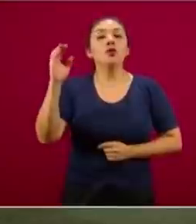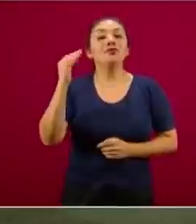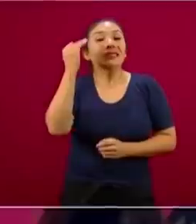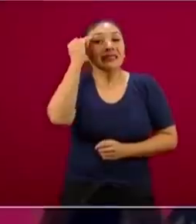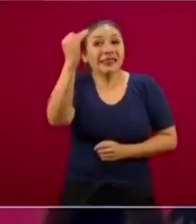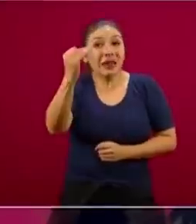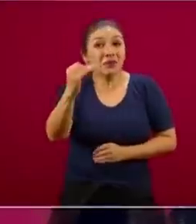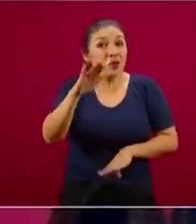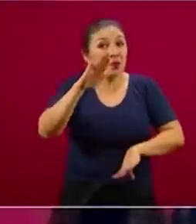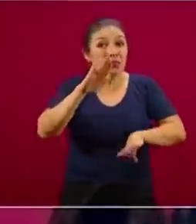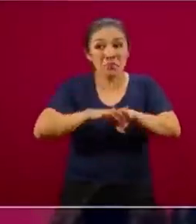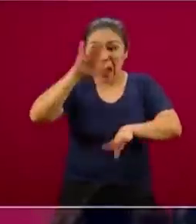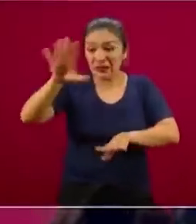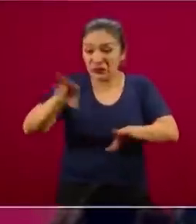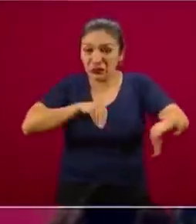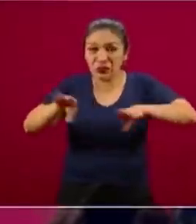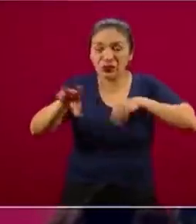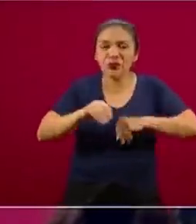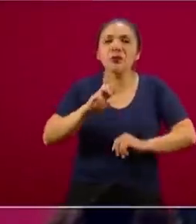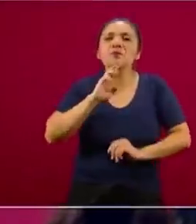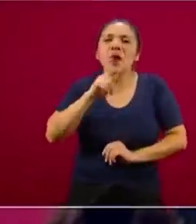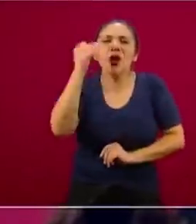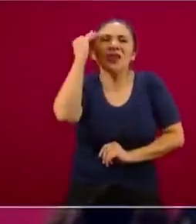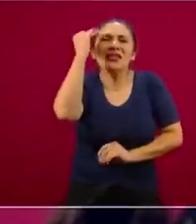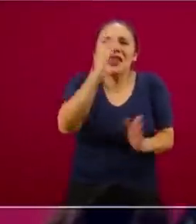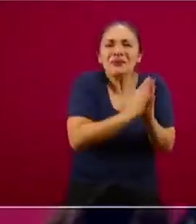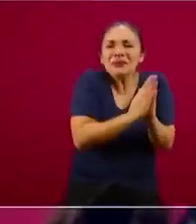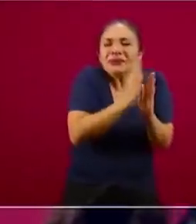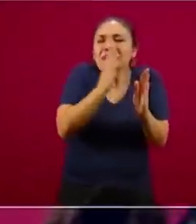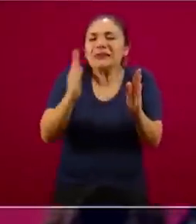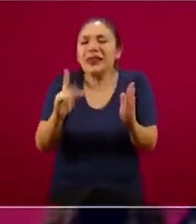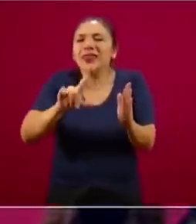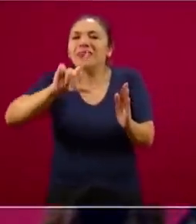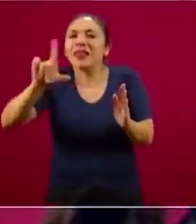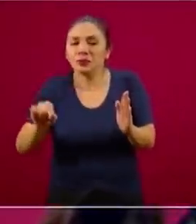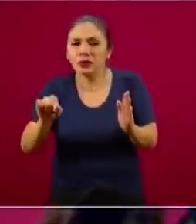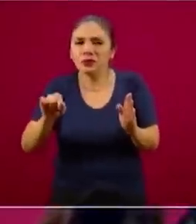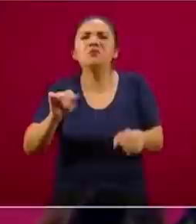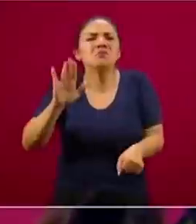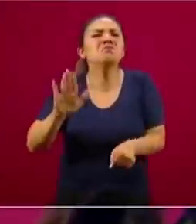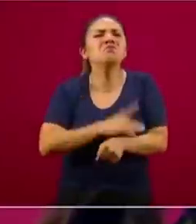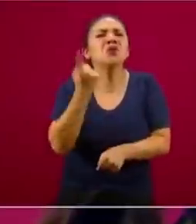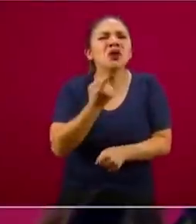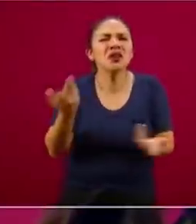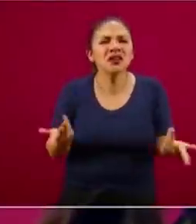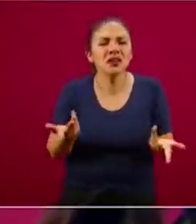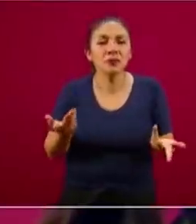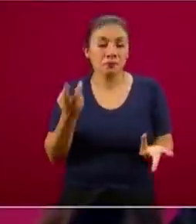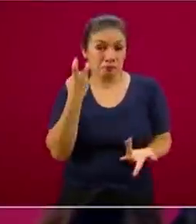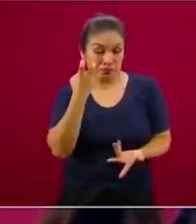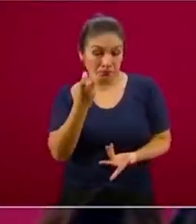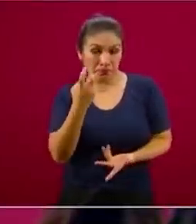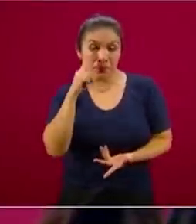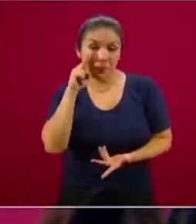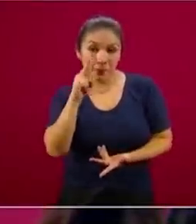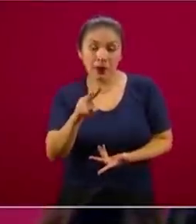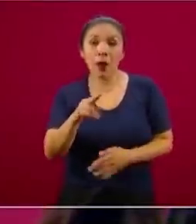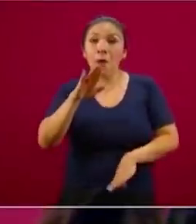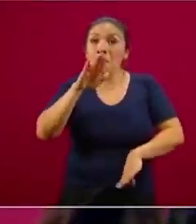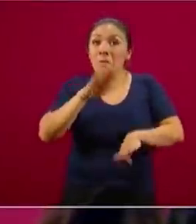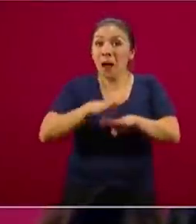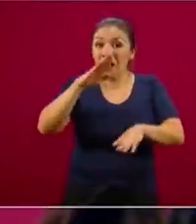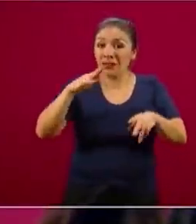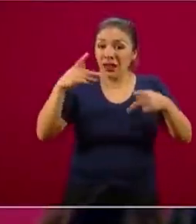retrase. ¿Por qué queremos que se retrase? Porque en la mayoría de las circunstancias con una pandemia, los